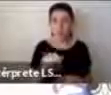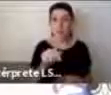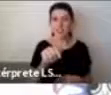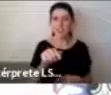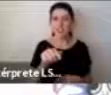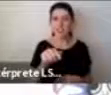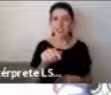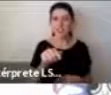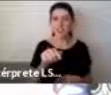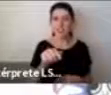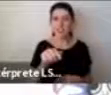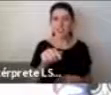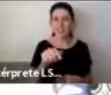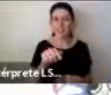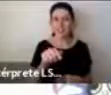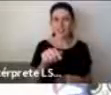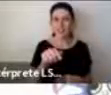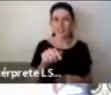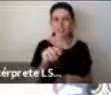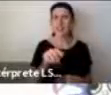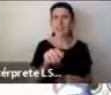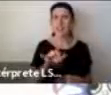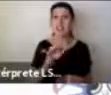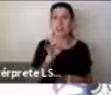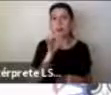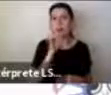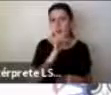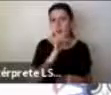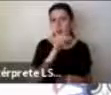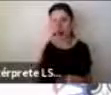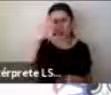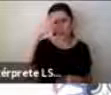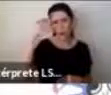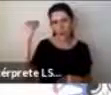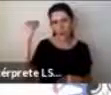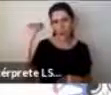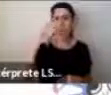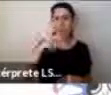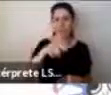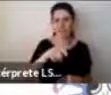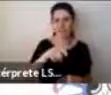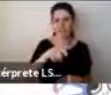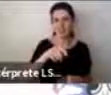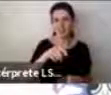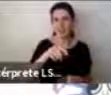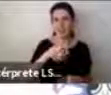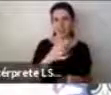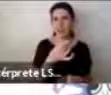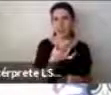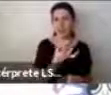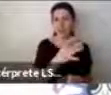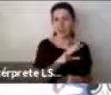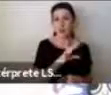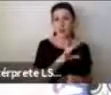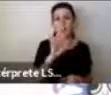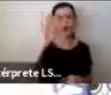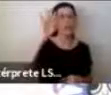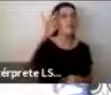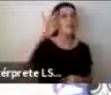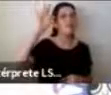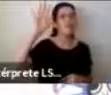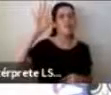desinformación. Ah, este fue el último que se me olvidó, que lo había incluido, que no solamente está la idealización, así de valorar la